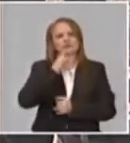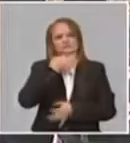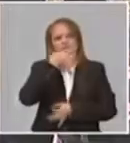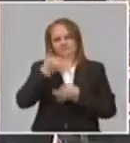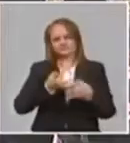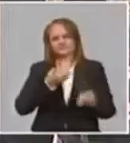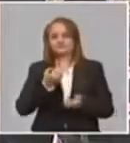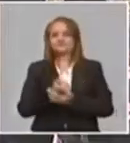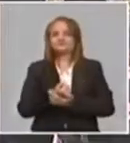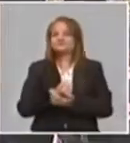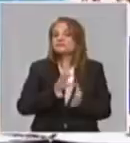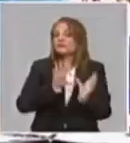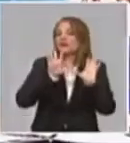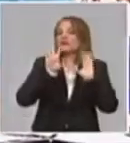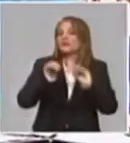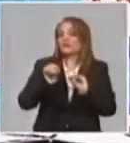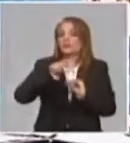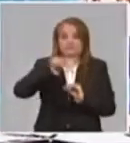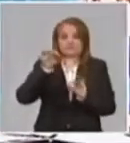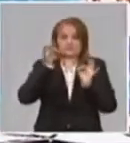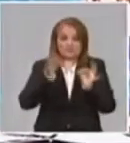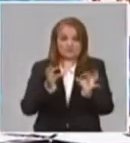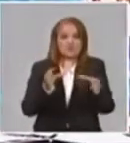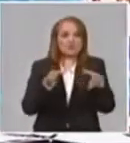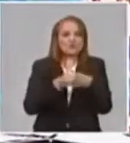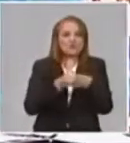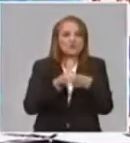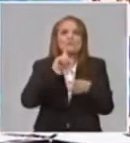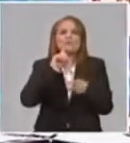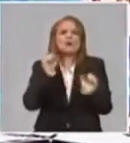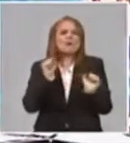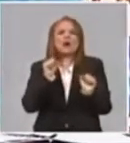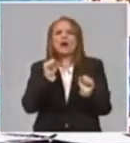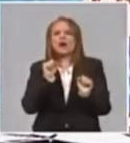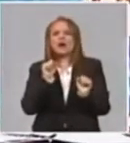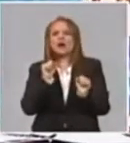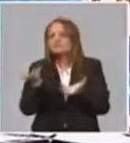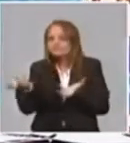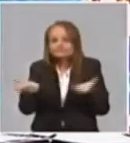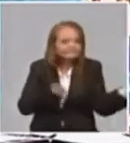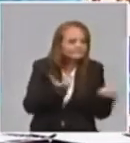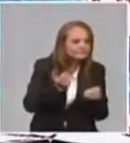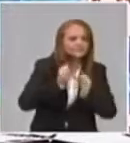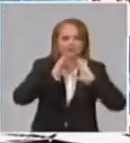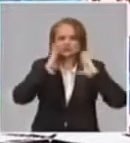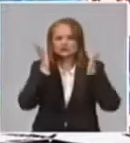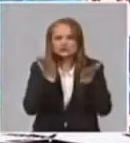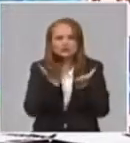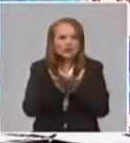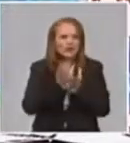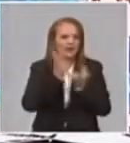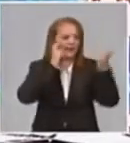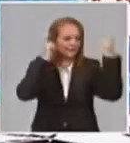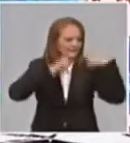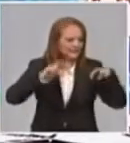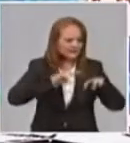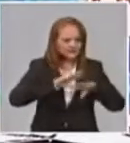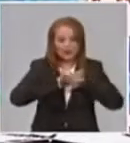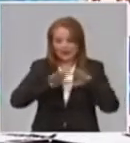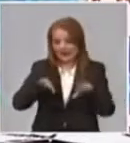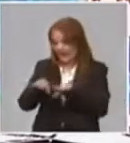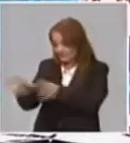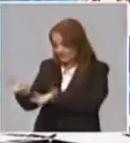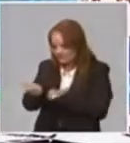le dijimos a la comunidad? Bueno, vamos a hacer, vamos a usar todas las investigaciones relacionadas con los temas de emergencias,